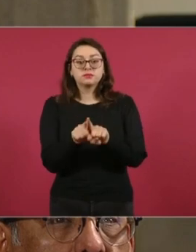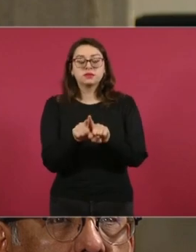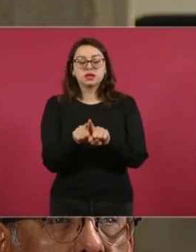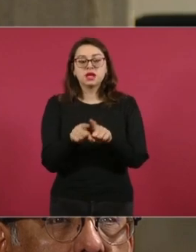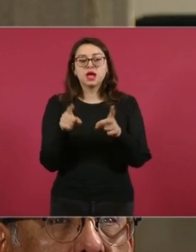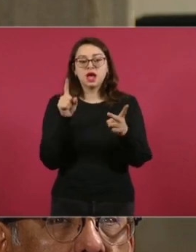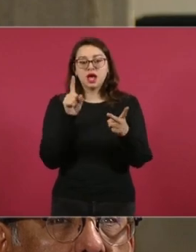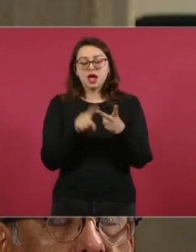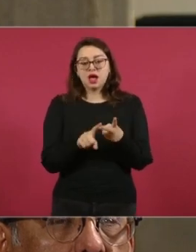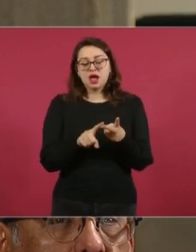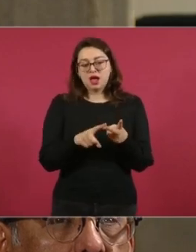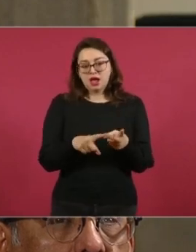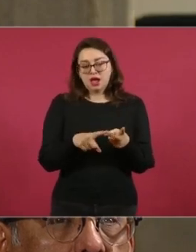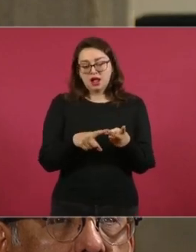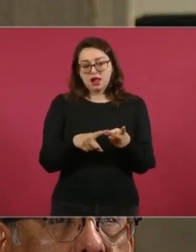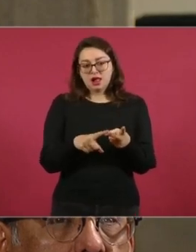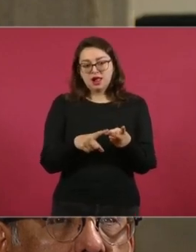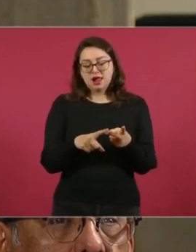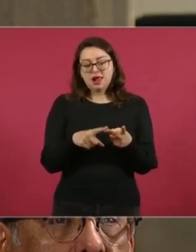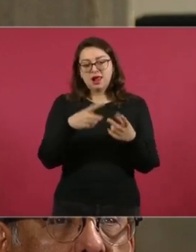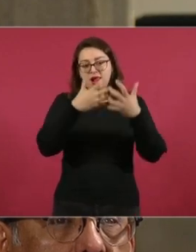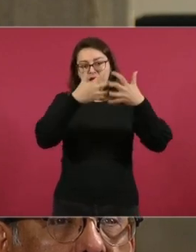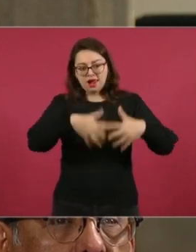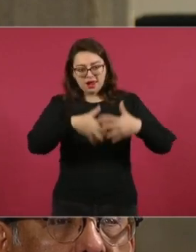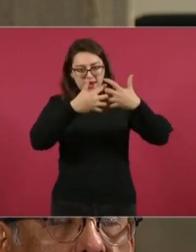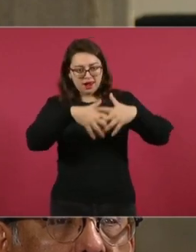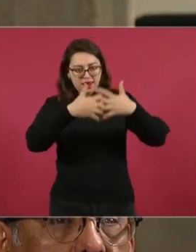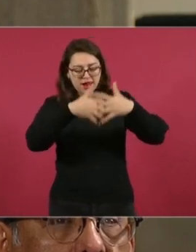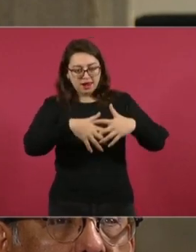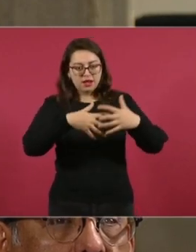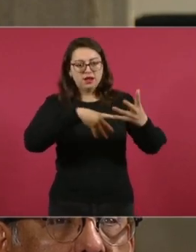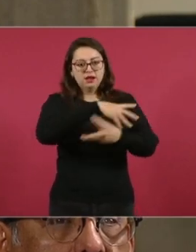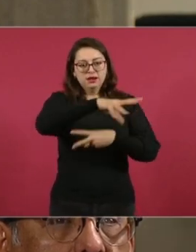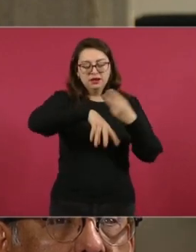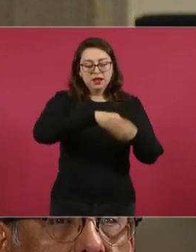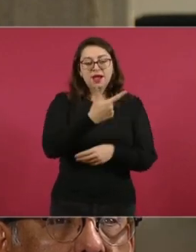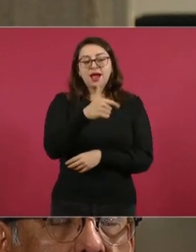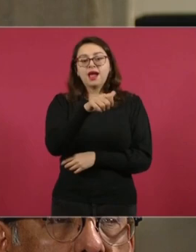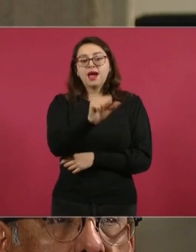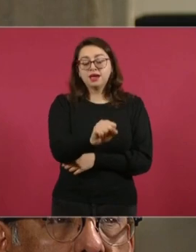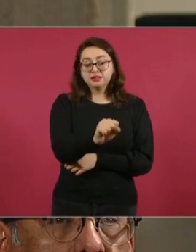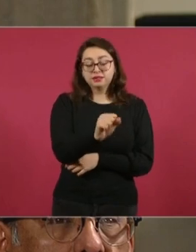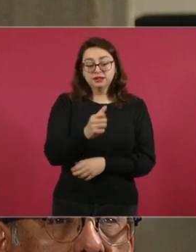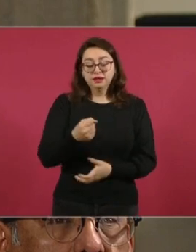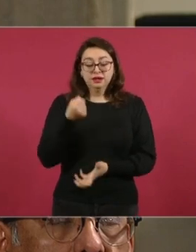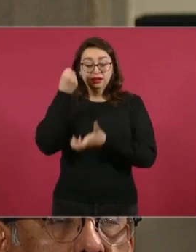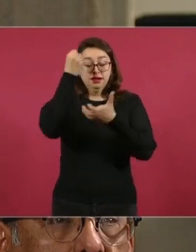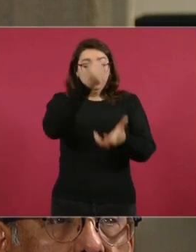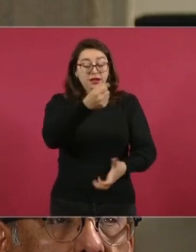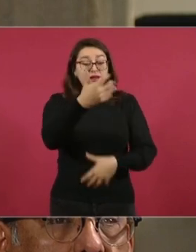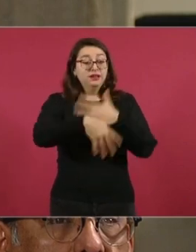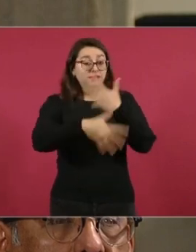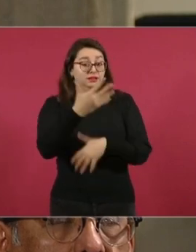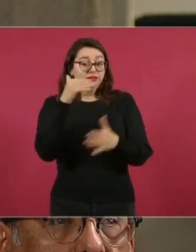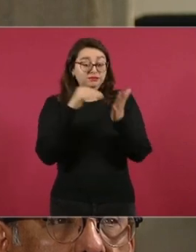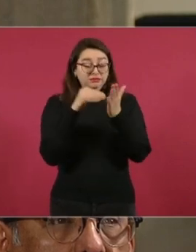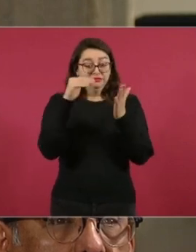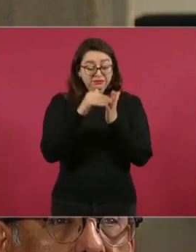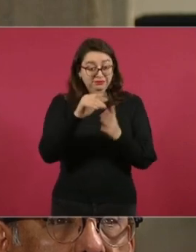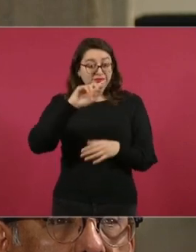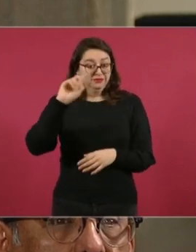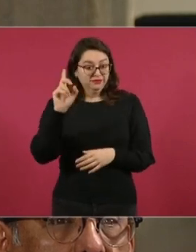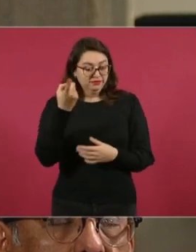de México Pacific Limites, la planta de liquefacción, que con inversión de 15 mil millones de dólares se anunció para nuestro estado, que incluye un